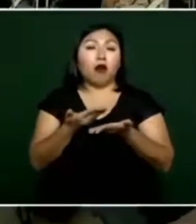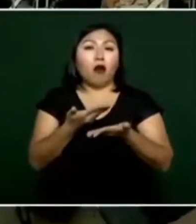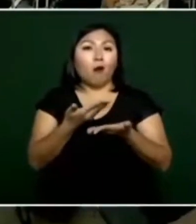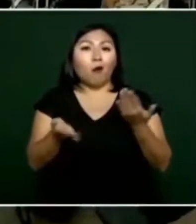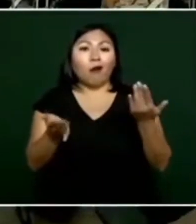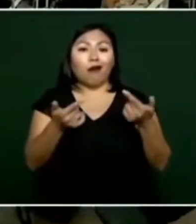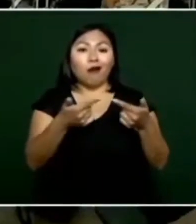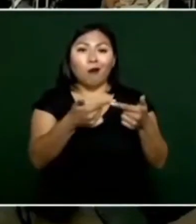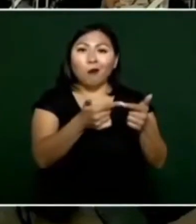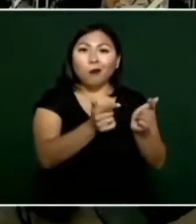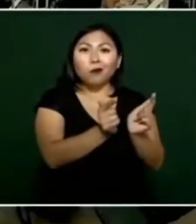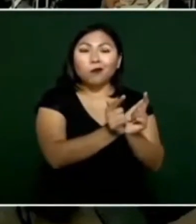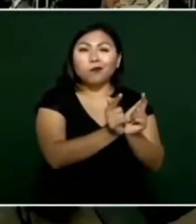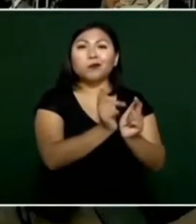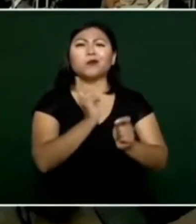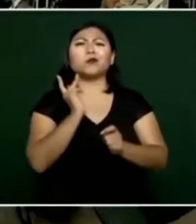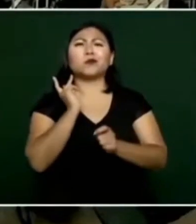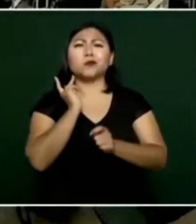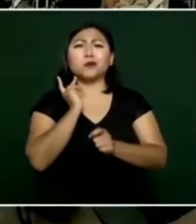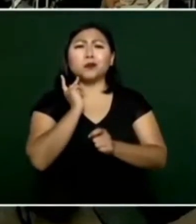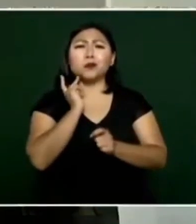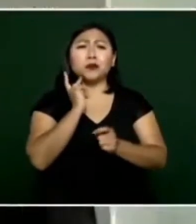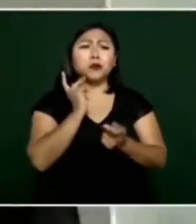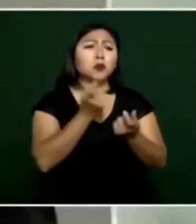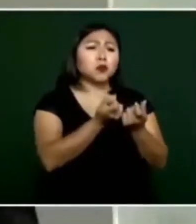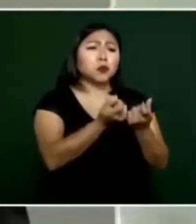pues no tienen